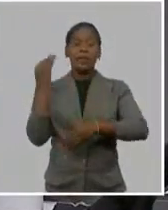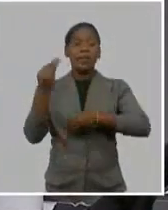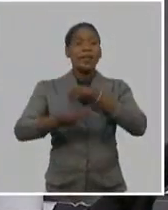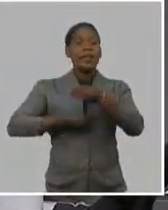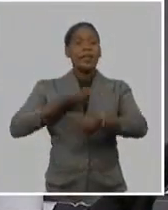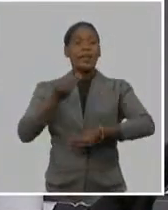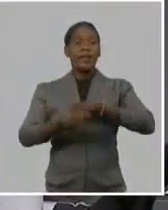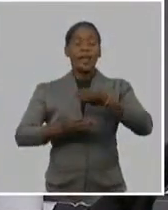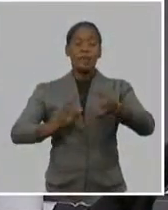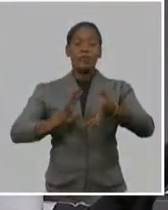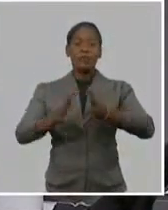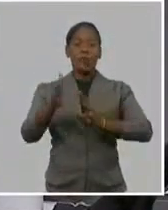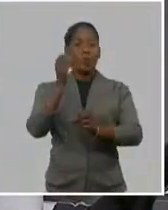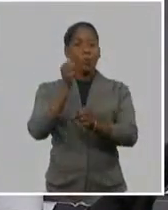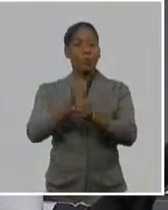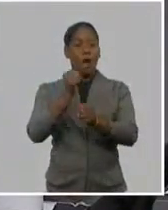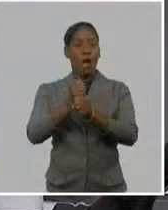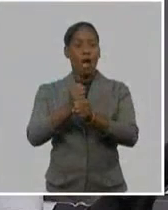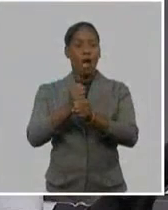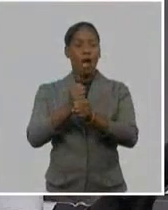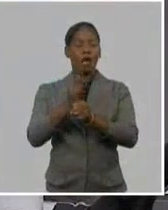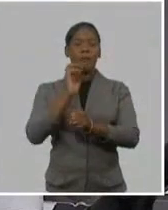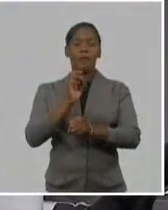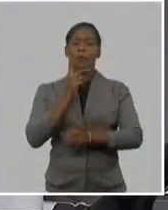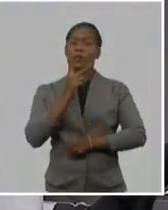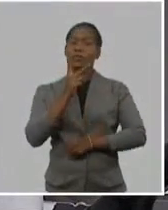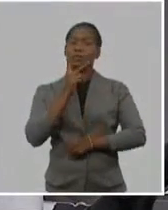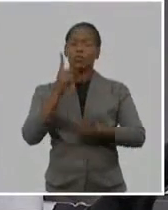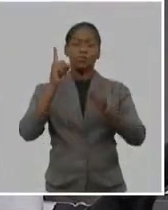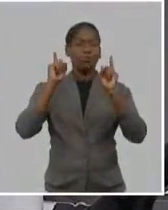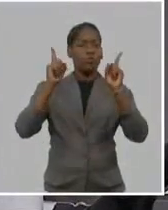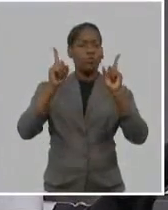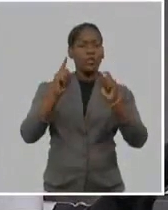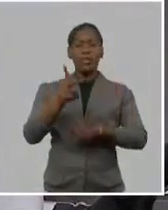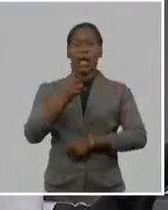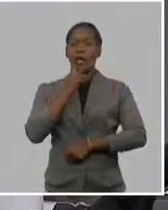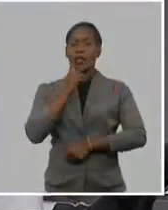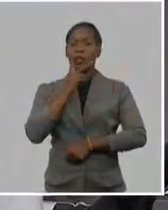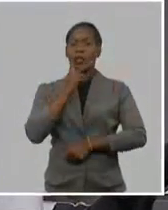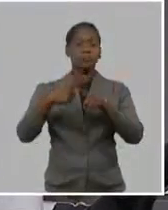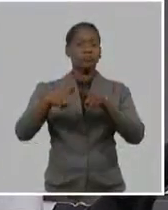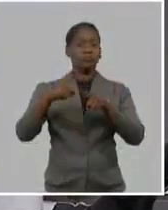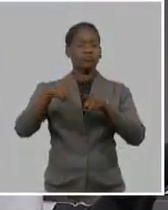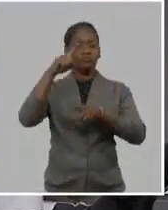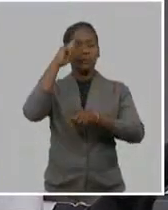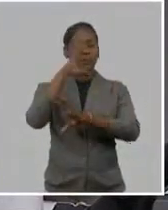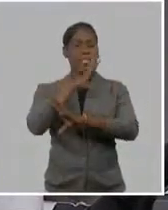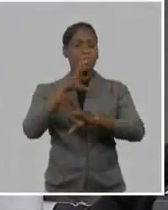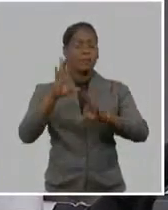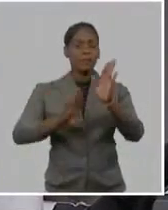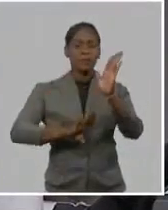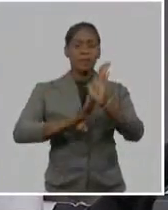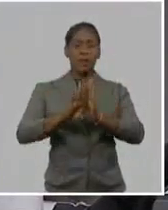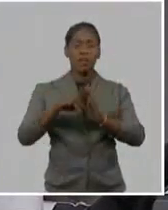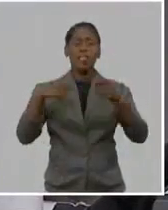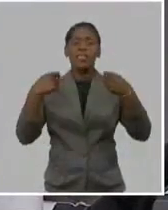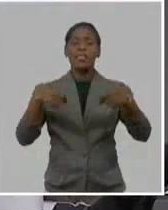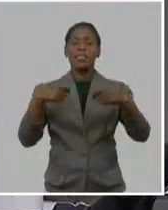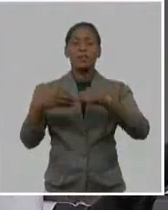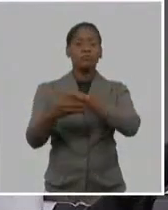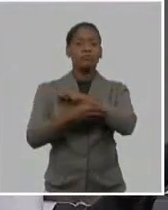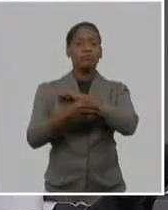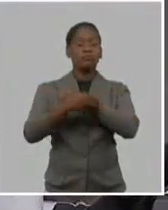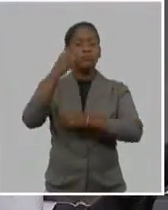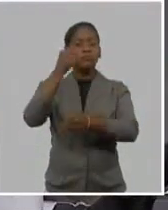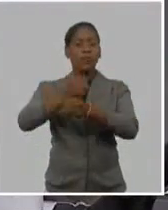ahora en el trabajo político y hay que revitalizar, actualizar, lograr mayor democracia y